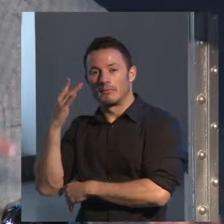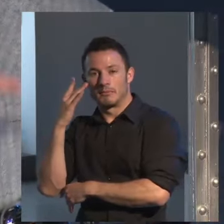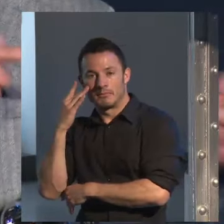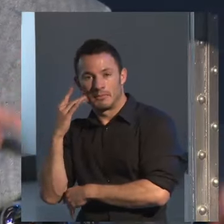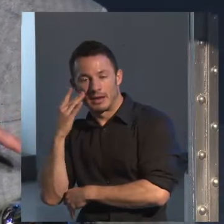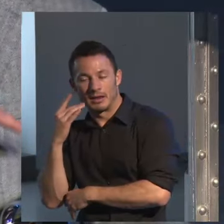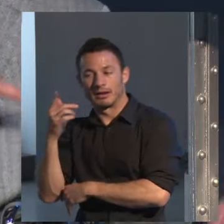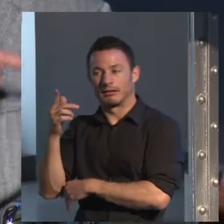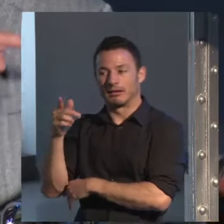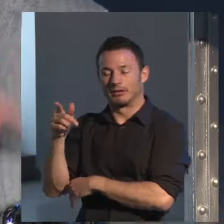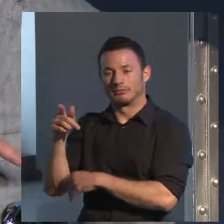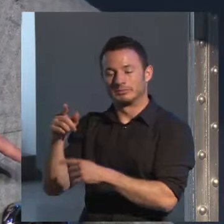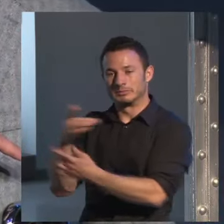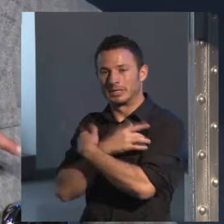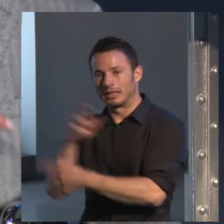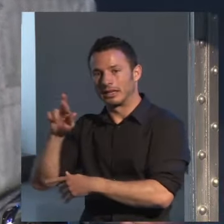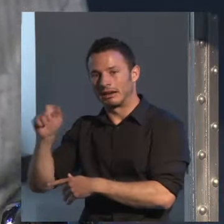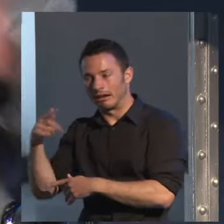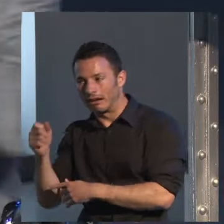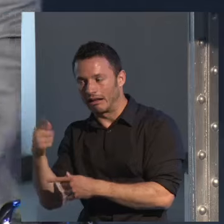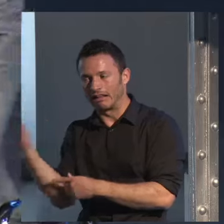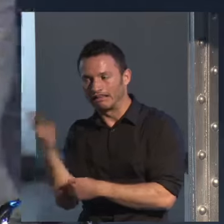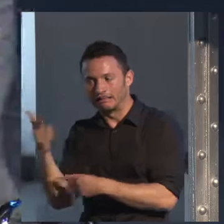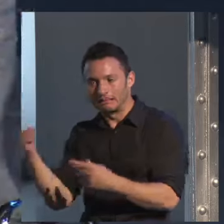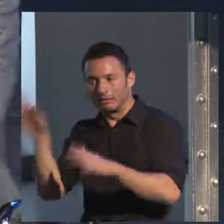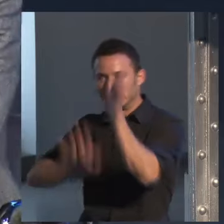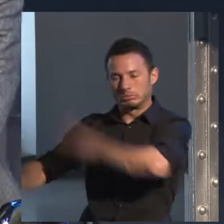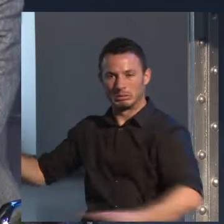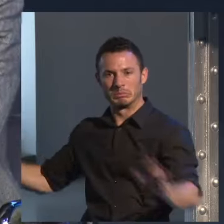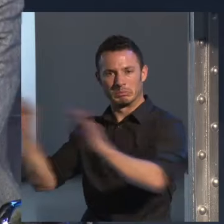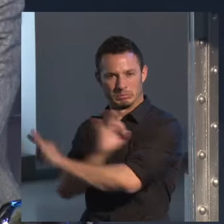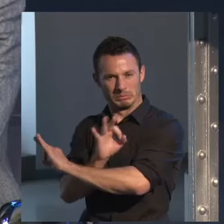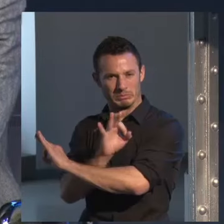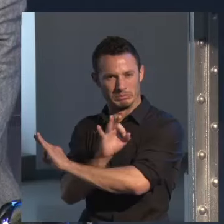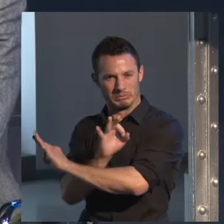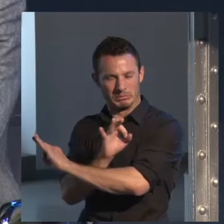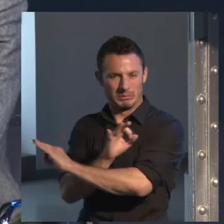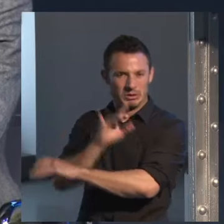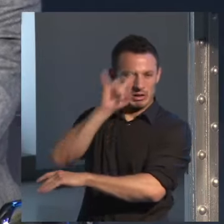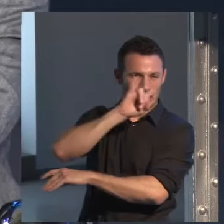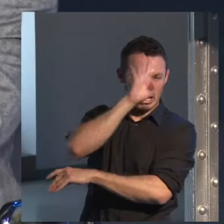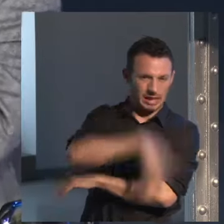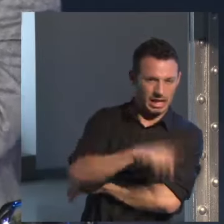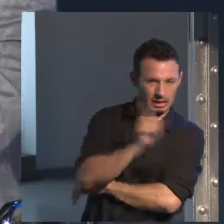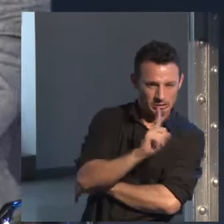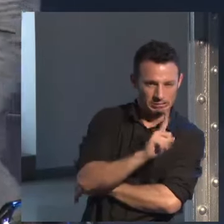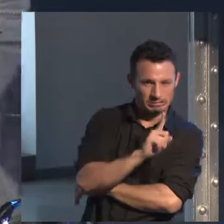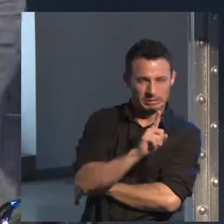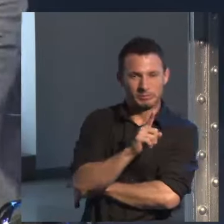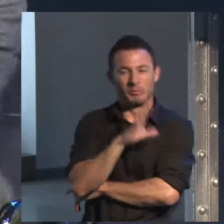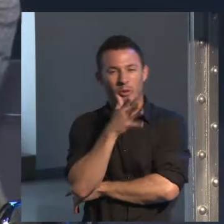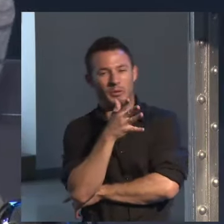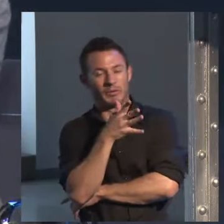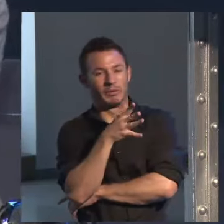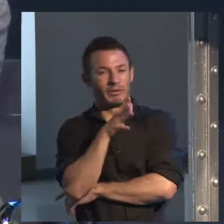pariente de la negra de Chipiona. No de las negras catalanas. Porque las negras catalanas